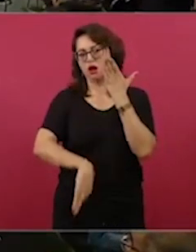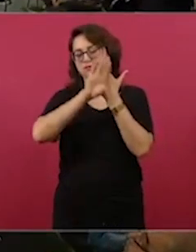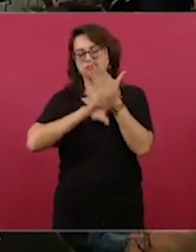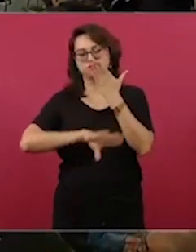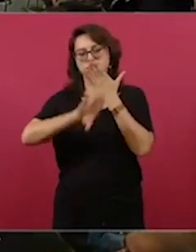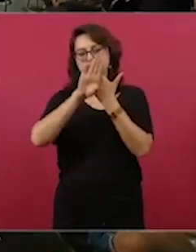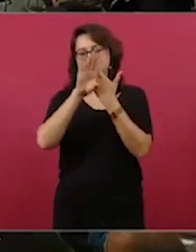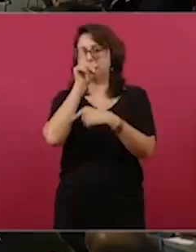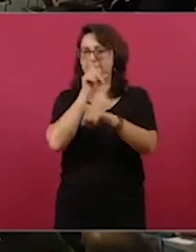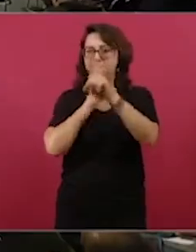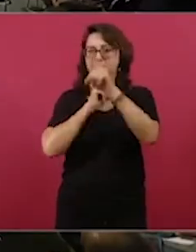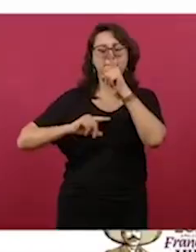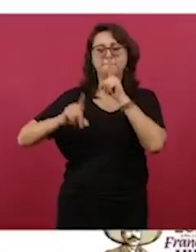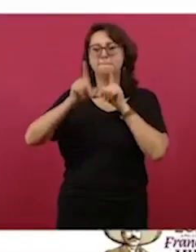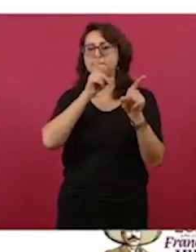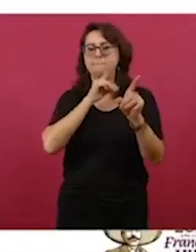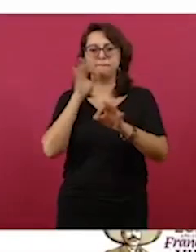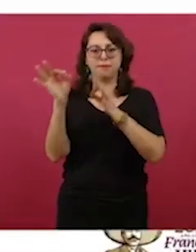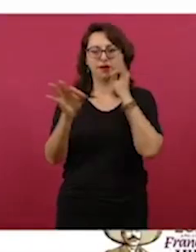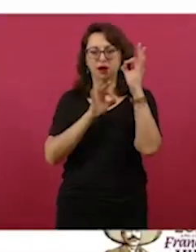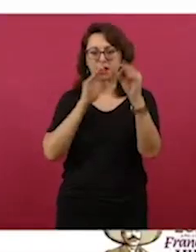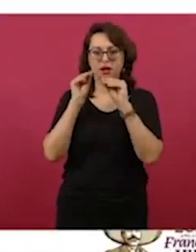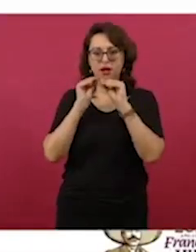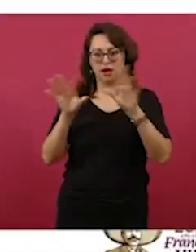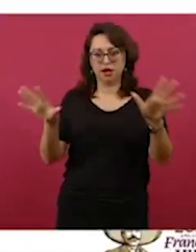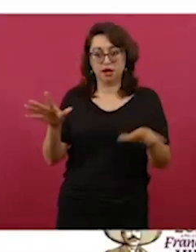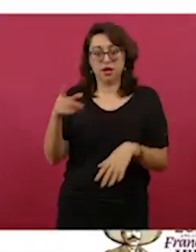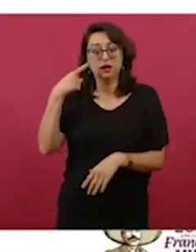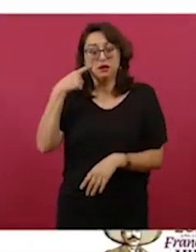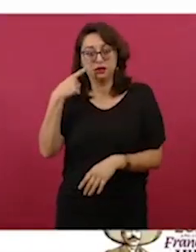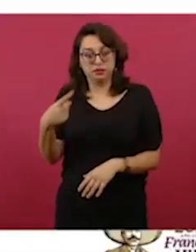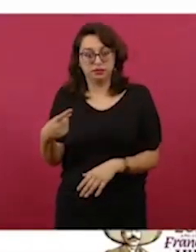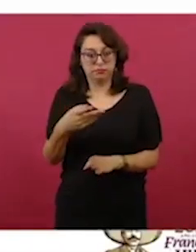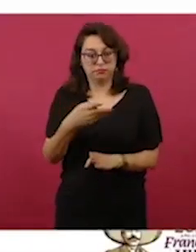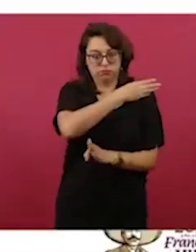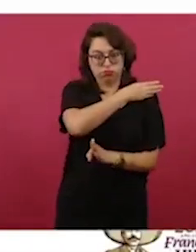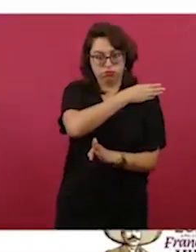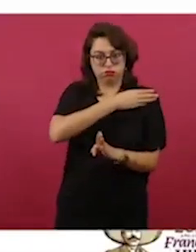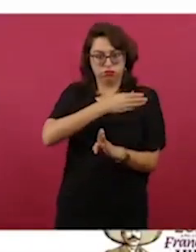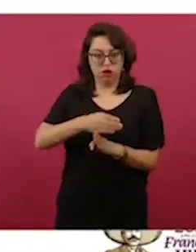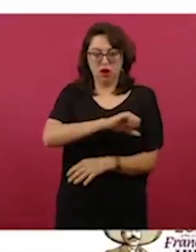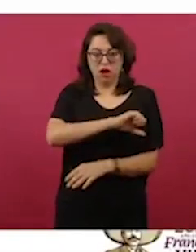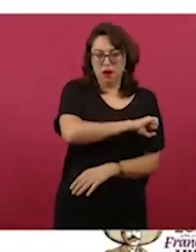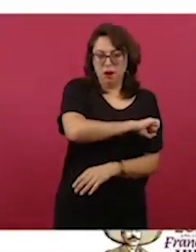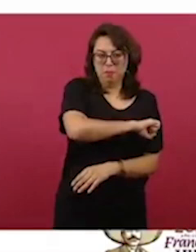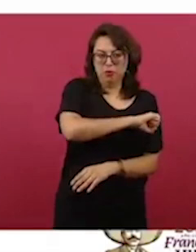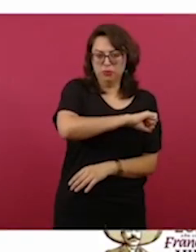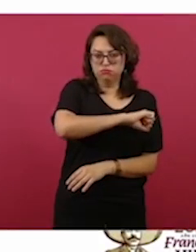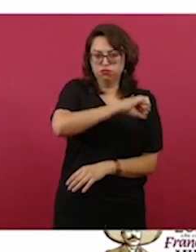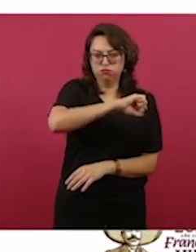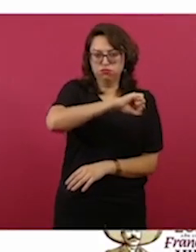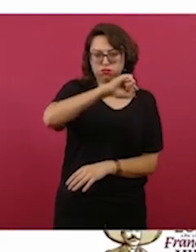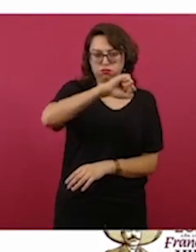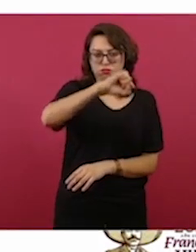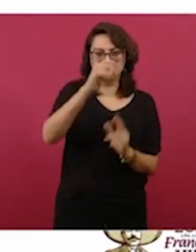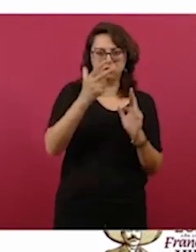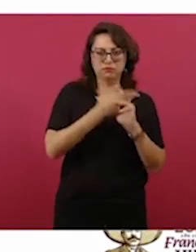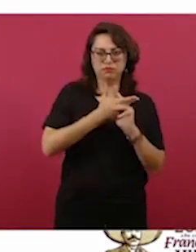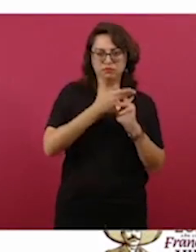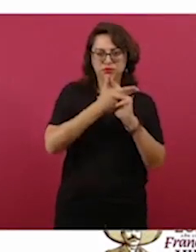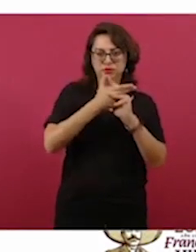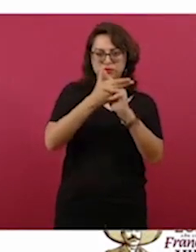Así, así va. Aquí llegamos nosotros. Estos son homicidios.